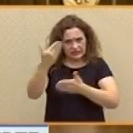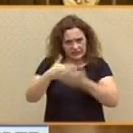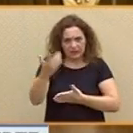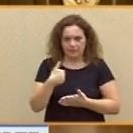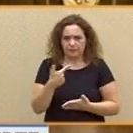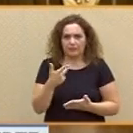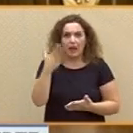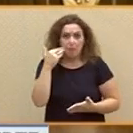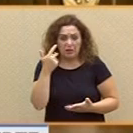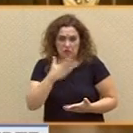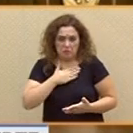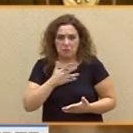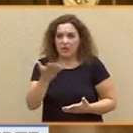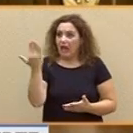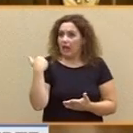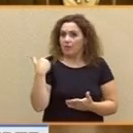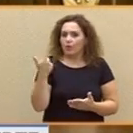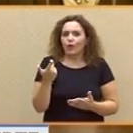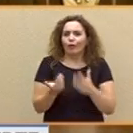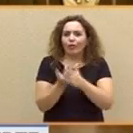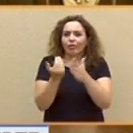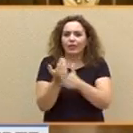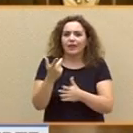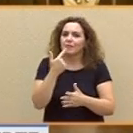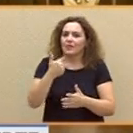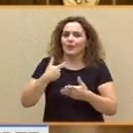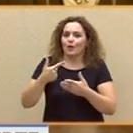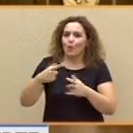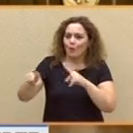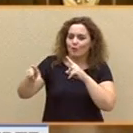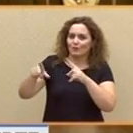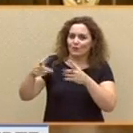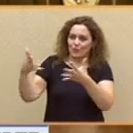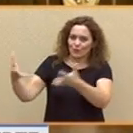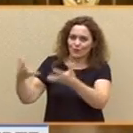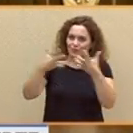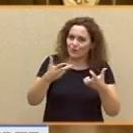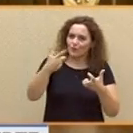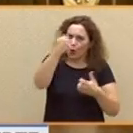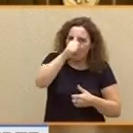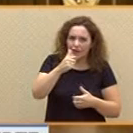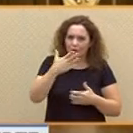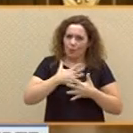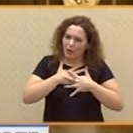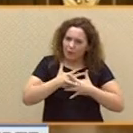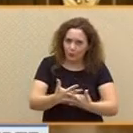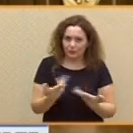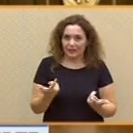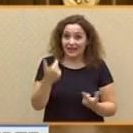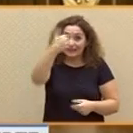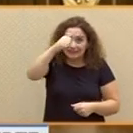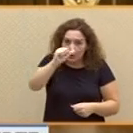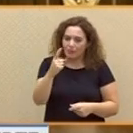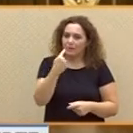días un mensaje de un viejo amigo suyo que militó en el SUC. Un hombre honrado y con buena voluntad. Este hombre le decía a mi amigo